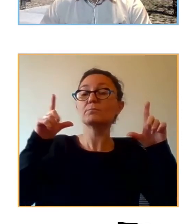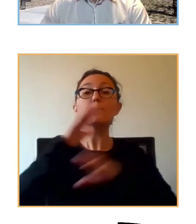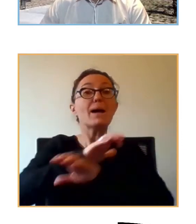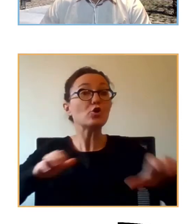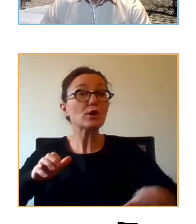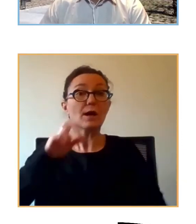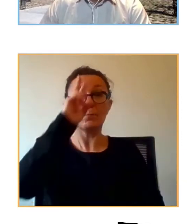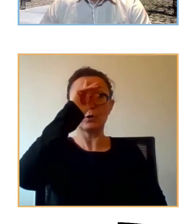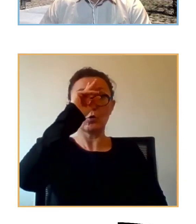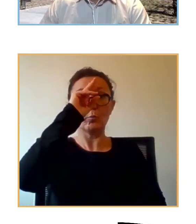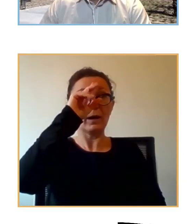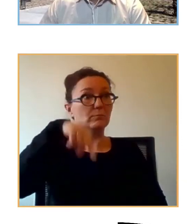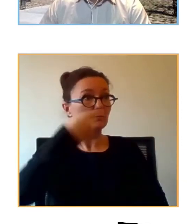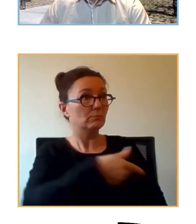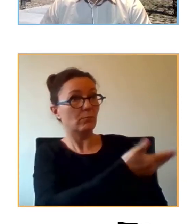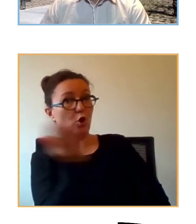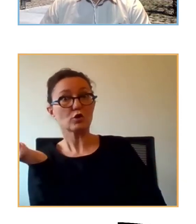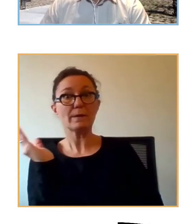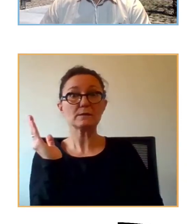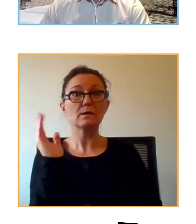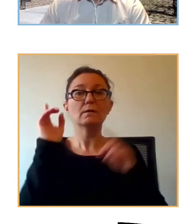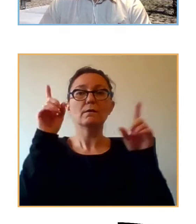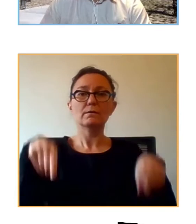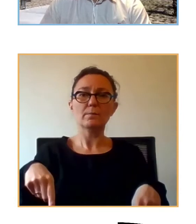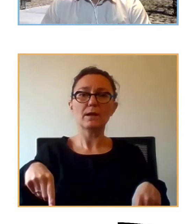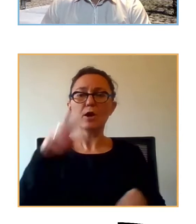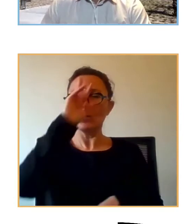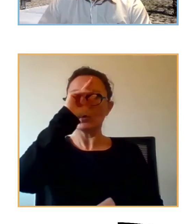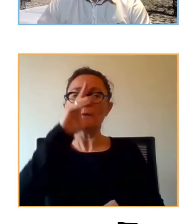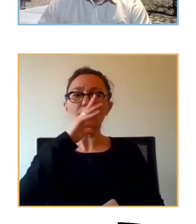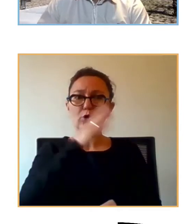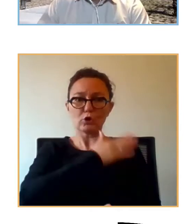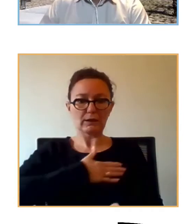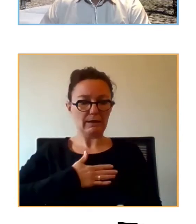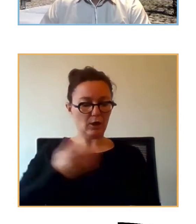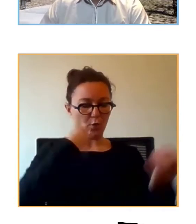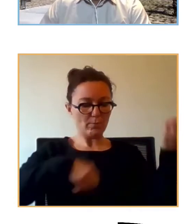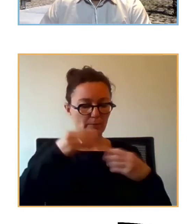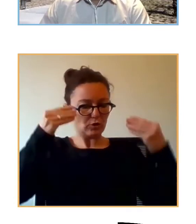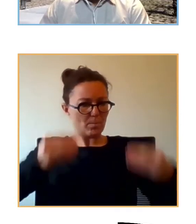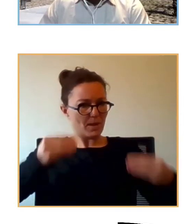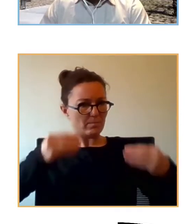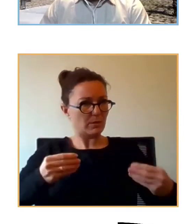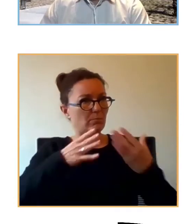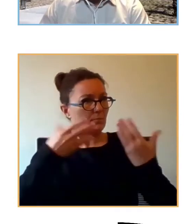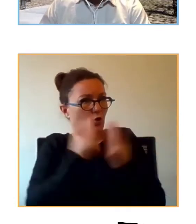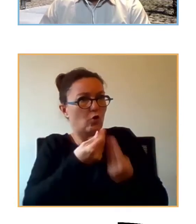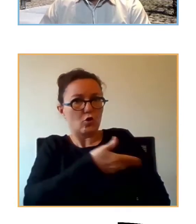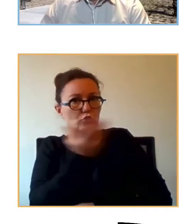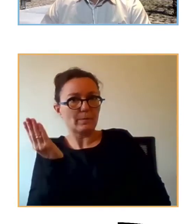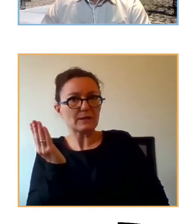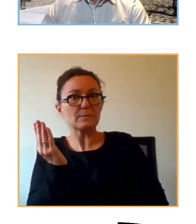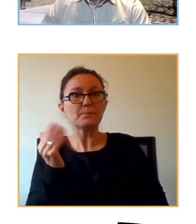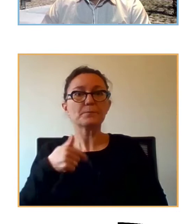preocupados por los demás y también preocupados por comportarse de forma cívica como todos los demás por tanto intentaré